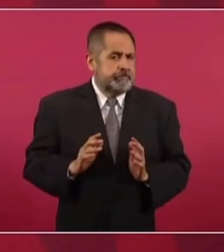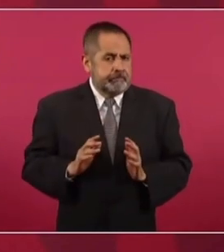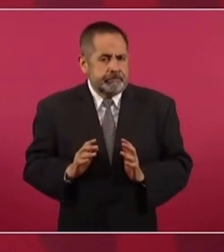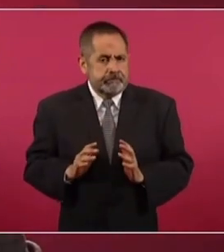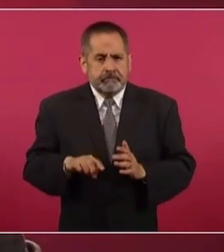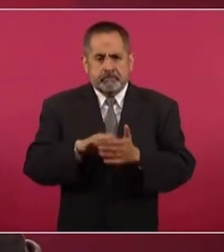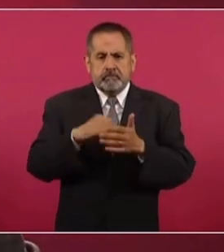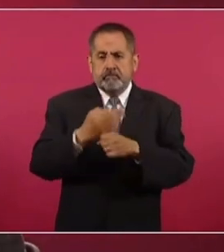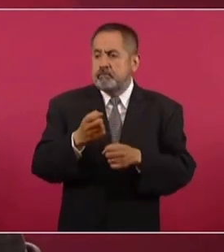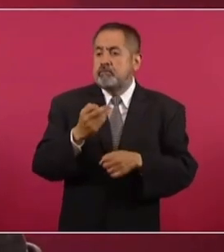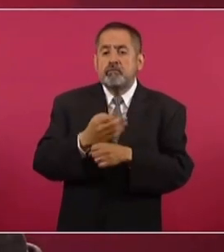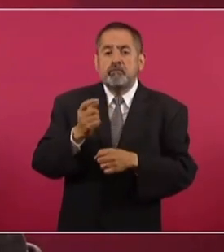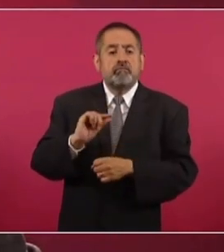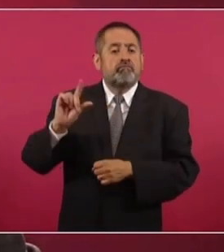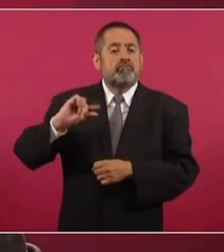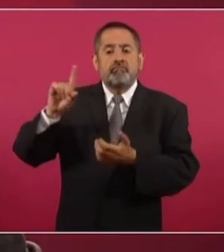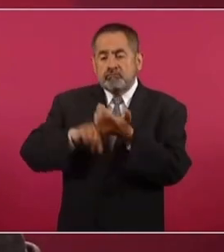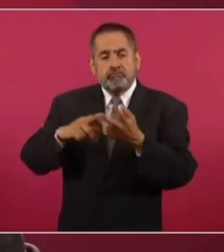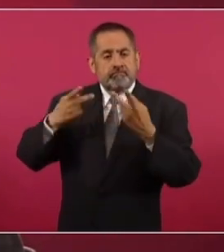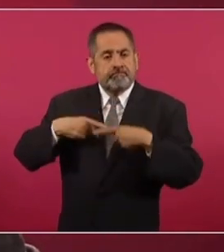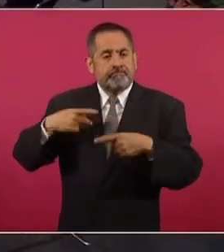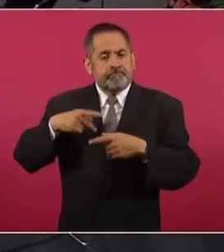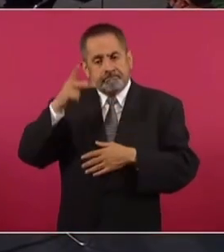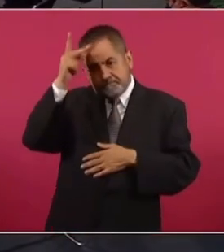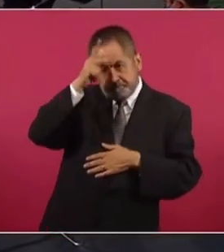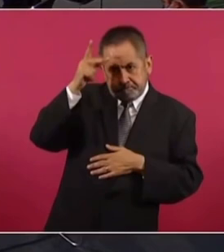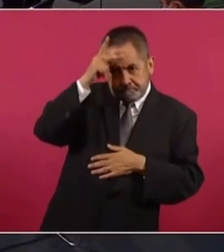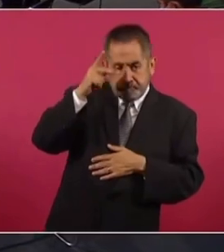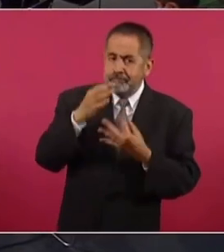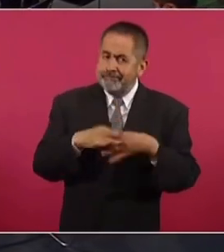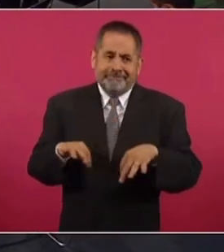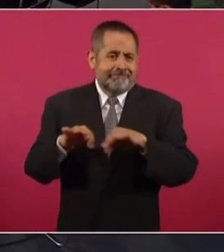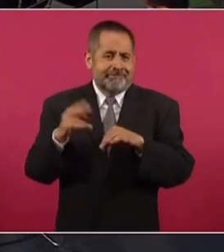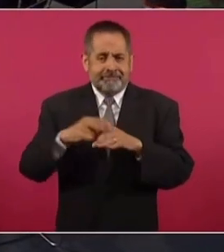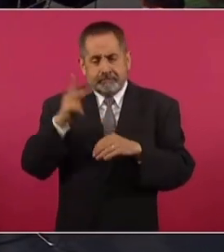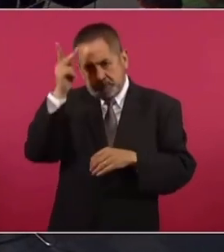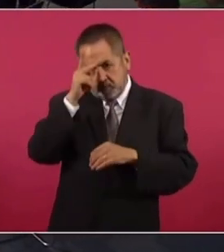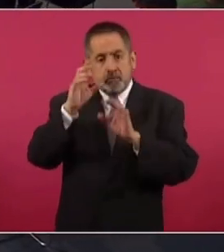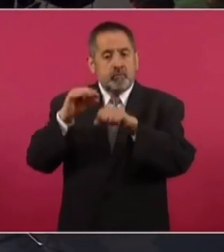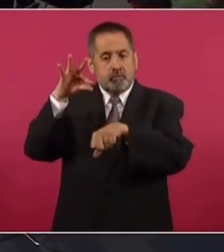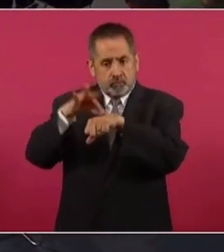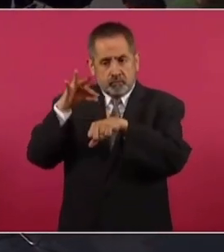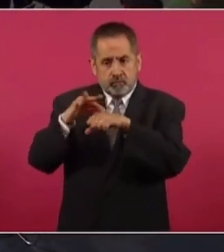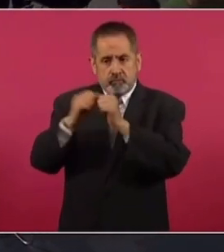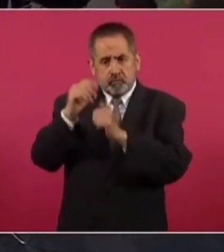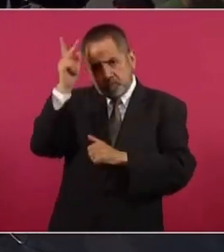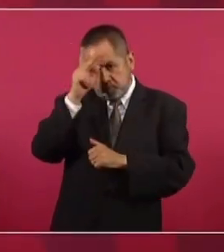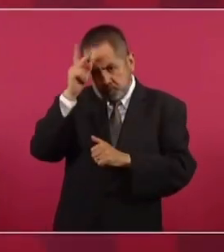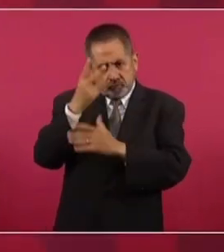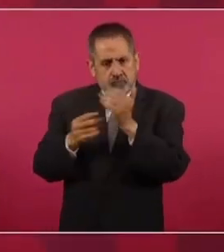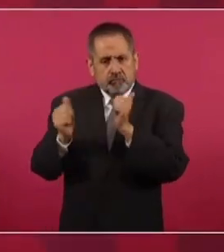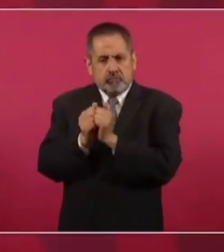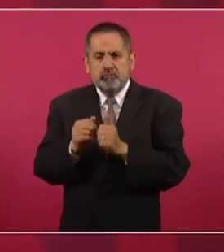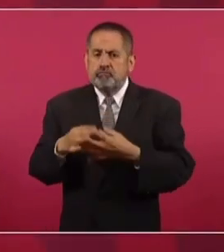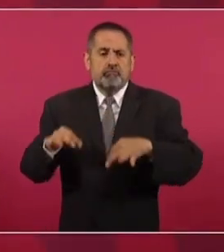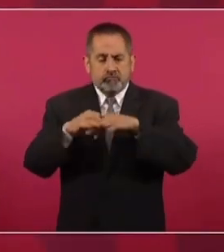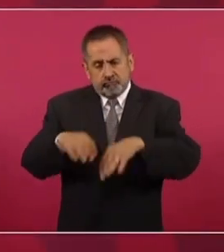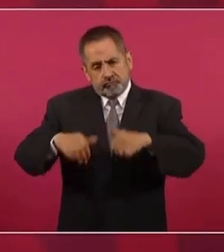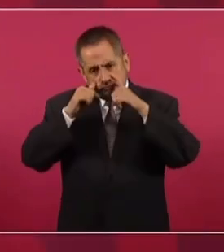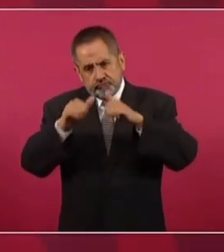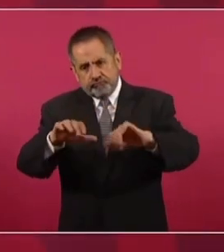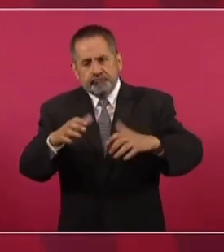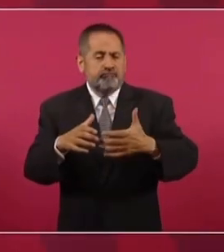de especialistas en la salud mental, tanto psicólogos, muy importante, como psiquiatras que se llaman y participan en cada una de estas